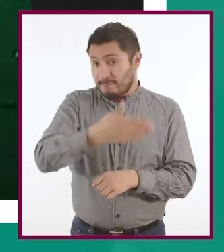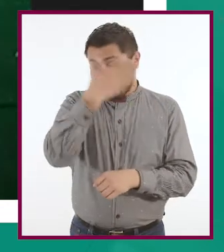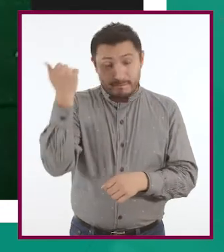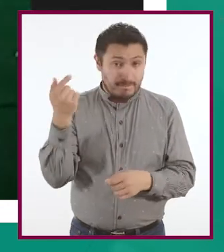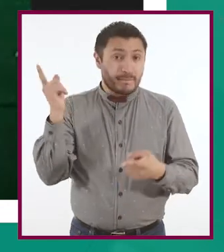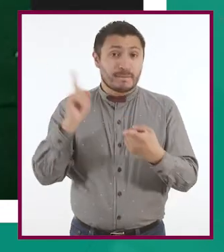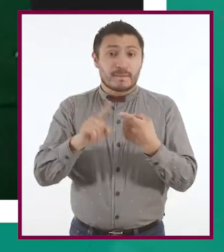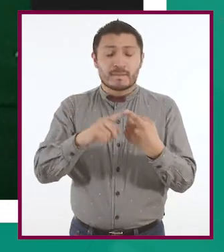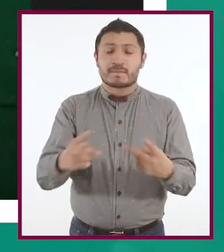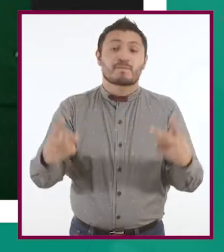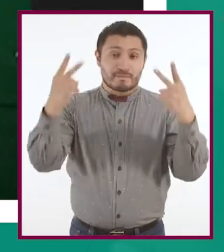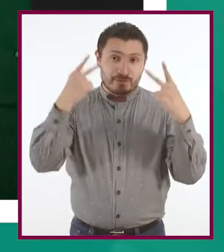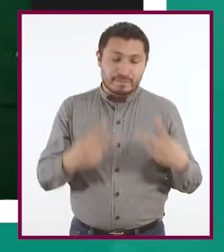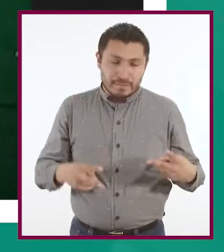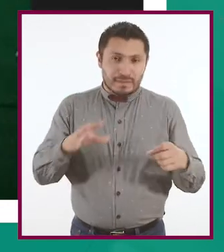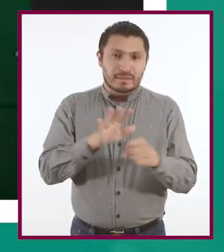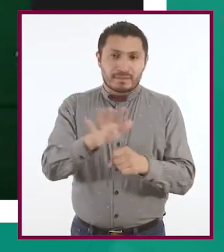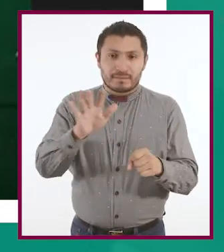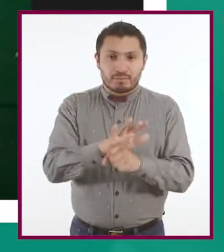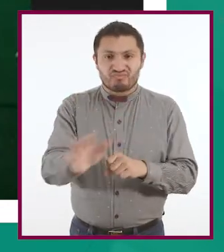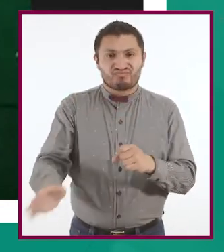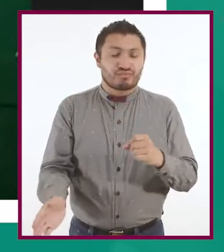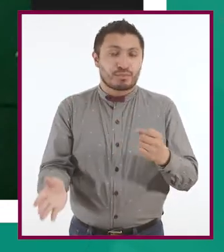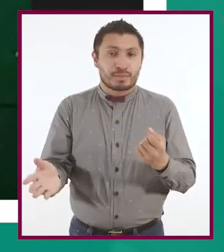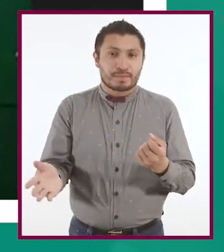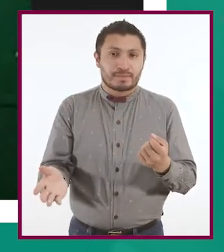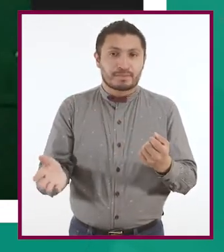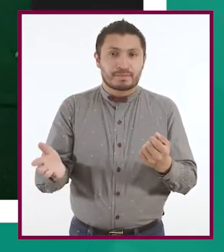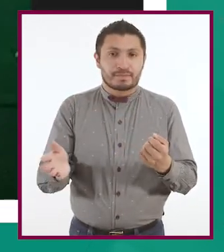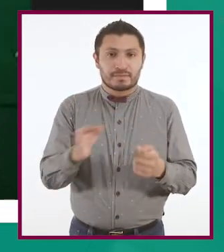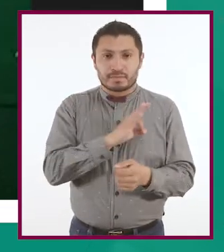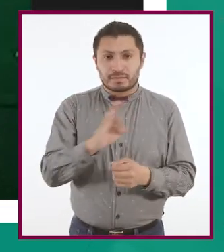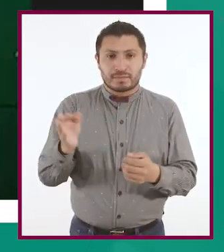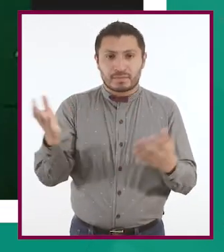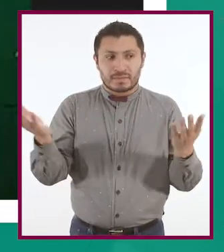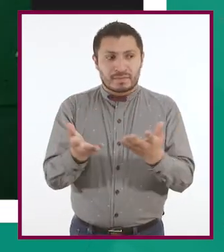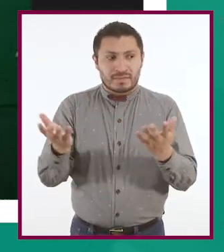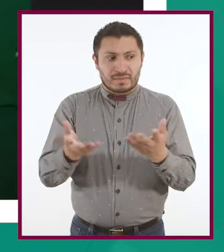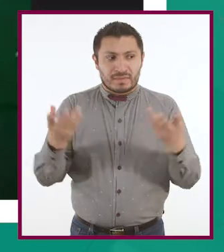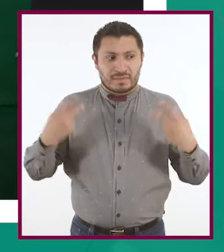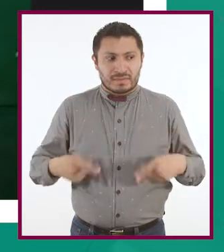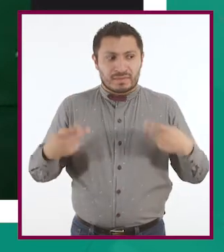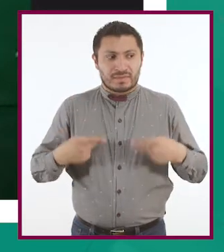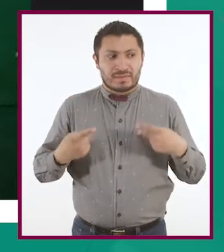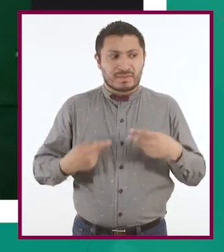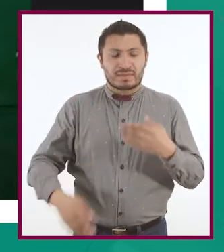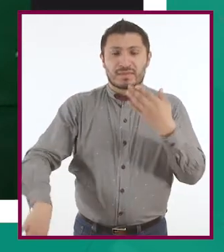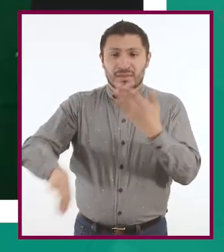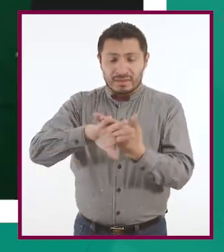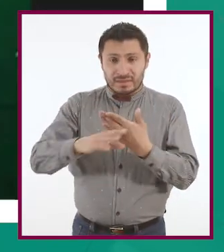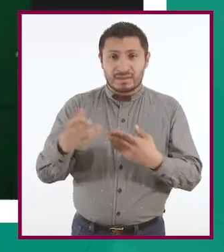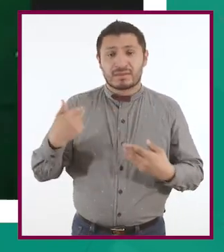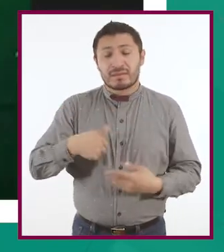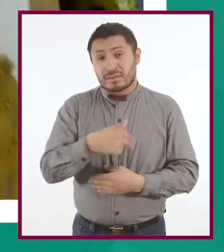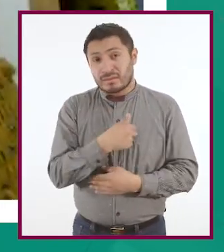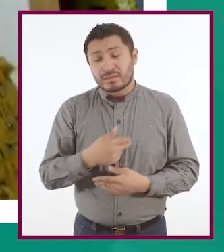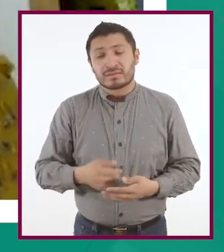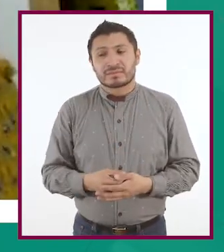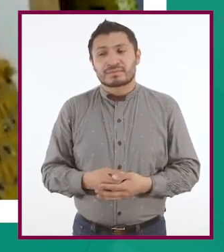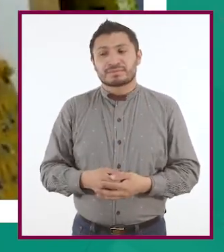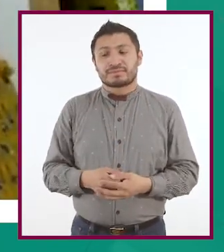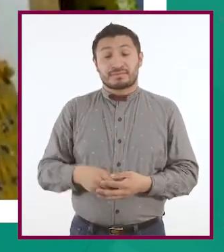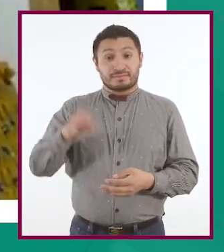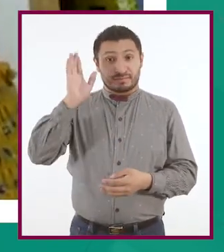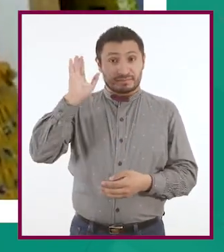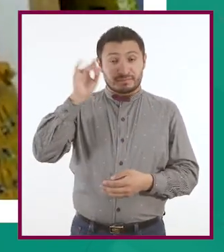está viendo o qué nos pueden hacer las personas que están viendo esta publicación que publicamos. Al